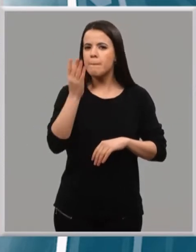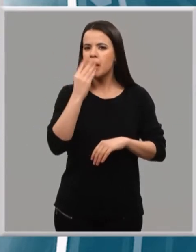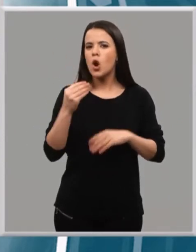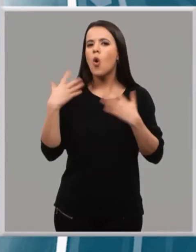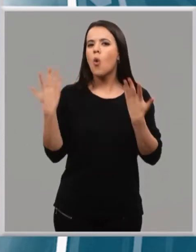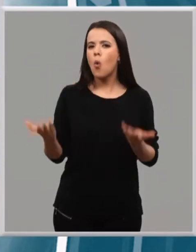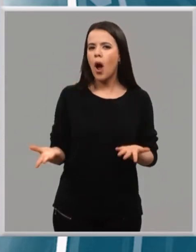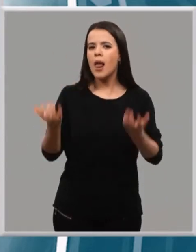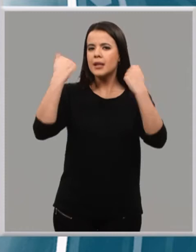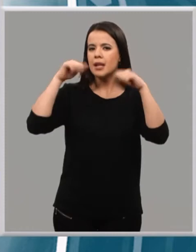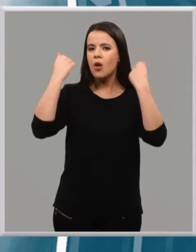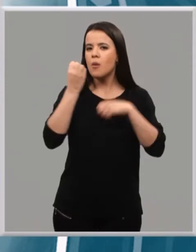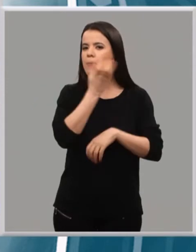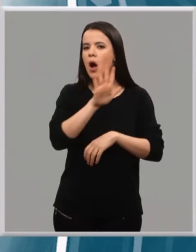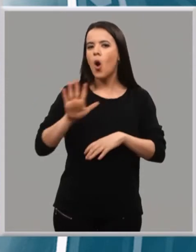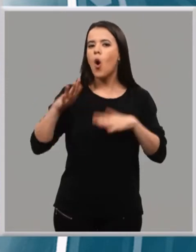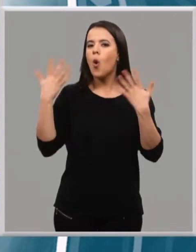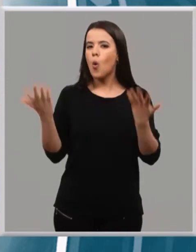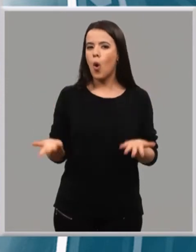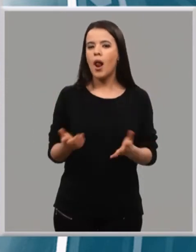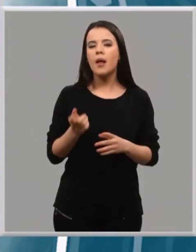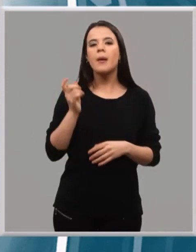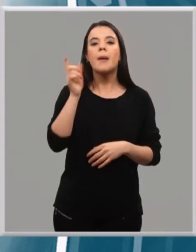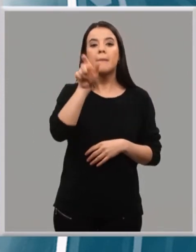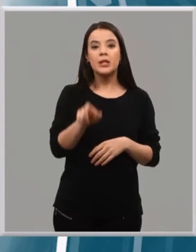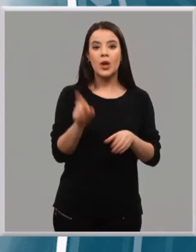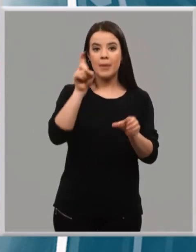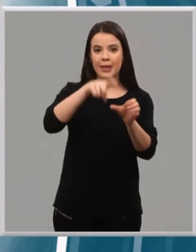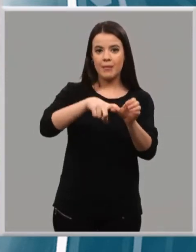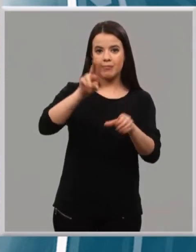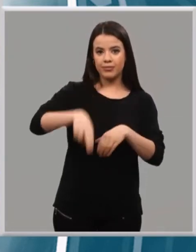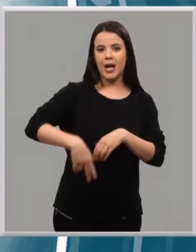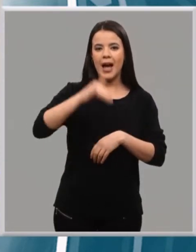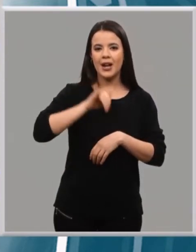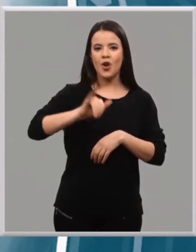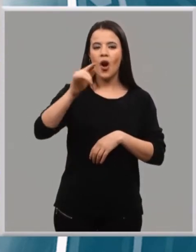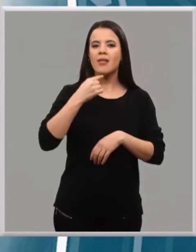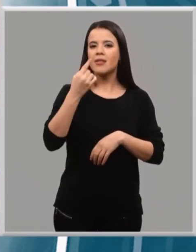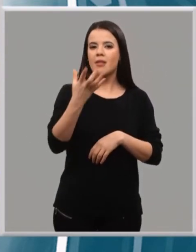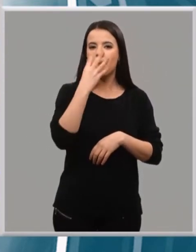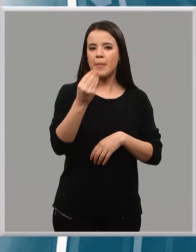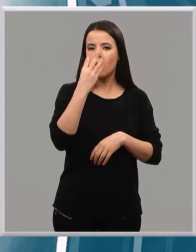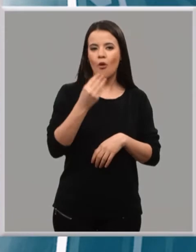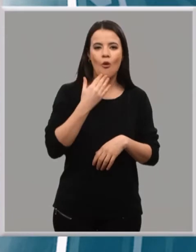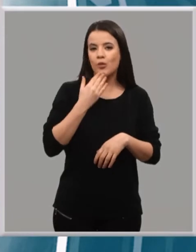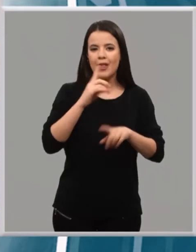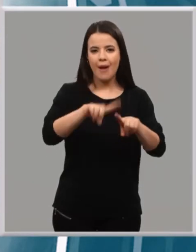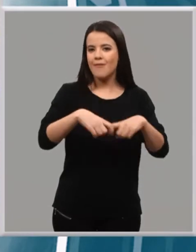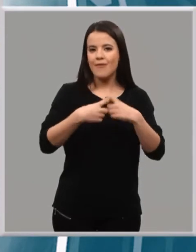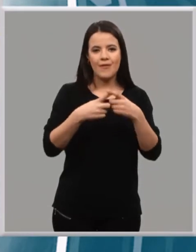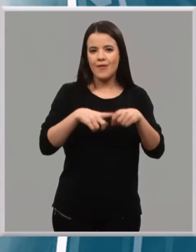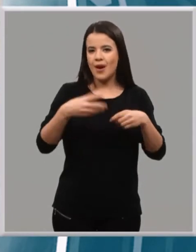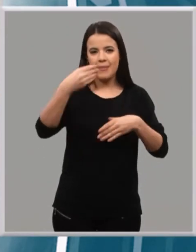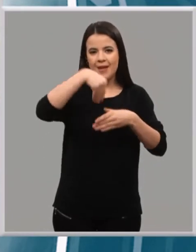mejor entrenador. Entre los participantes un riojano. Lo confiesa, su perro es uno más de la familia. Así debe ser para